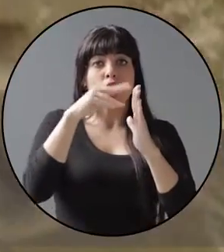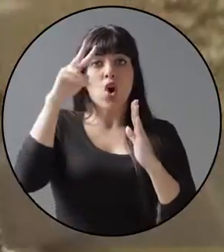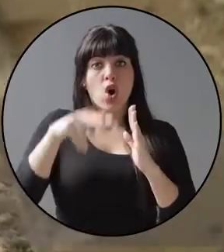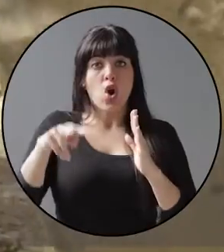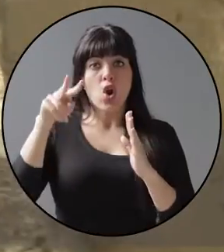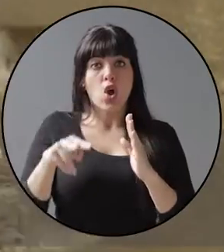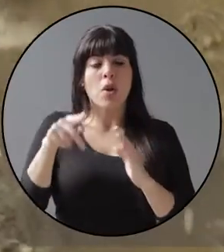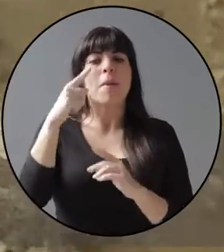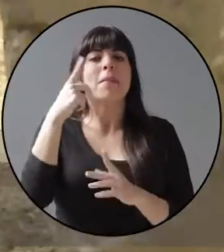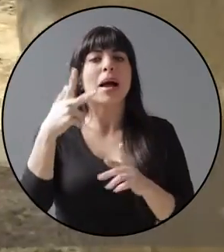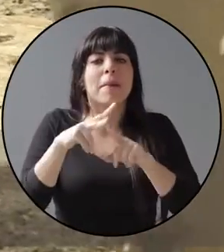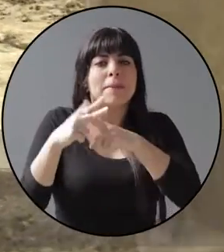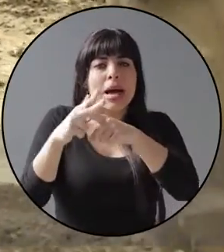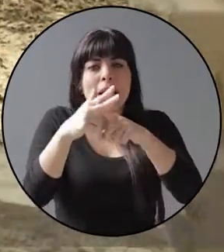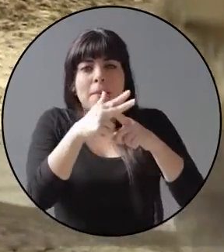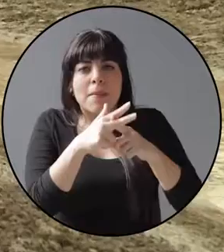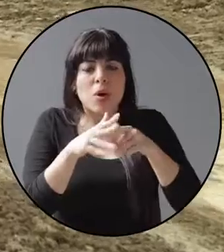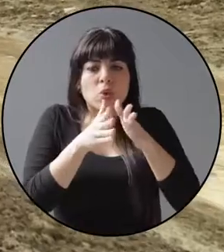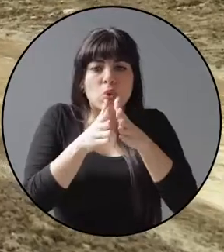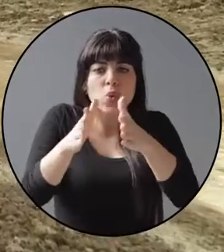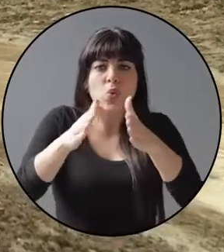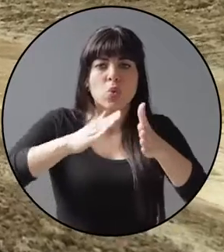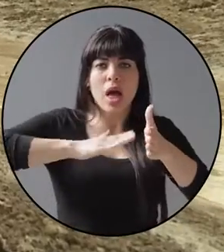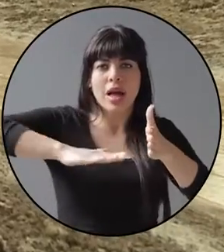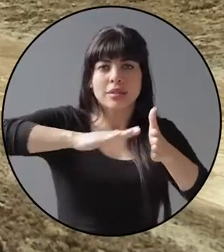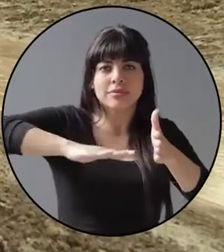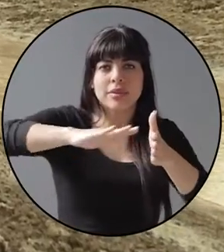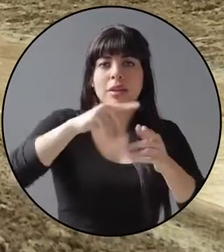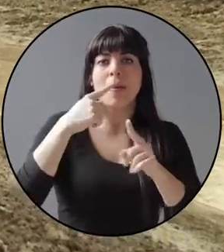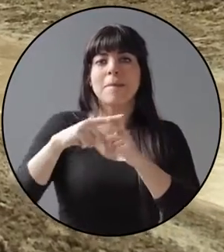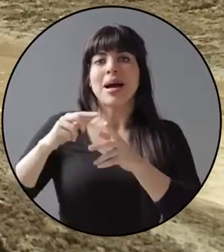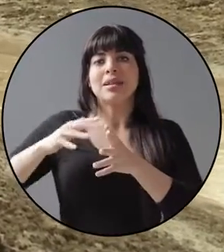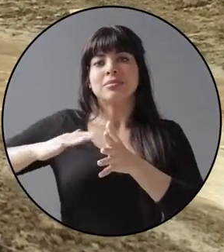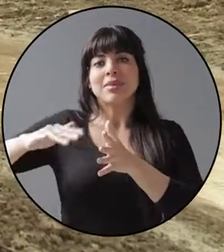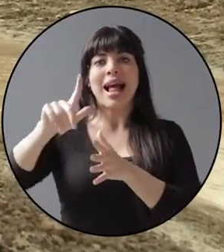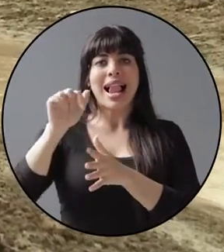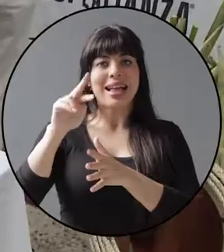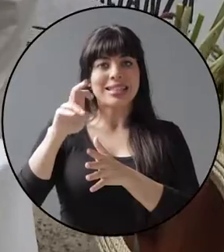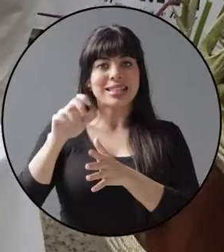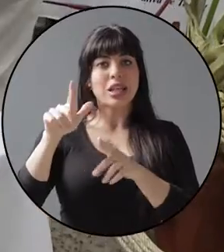colones en el mantenimiento en rutas de asfalto y lastre en esa región.